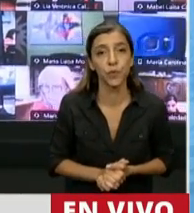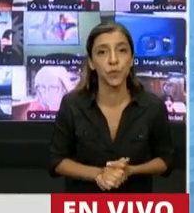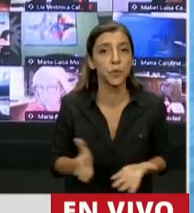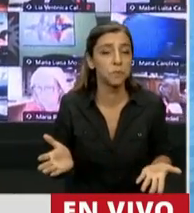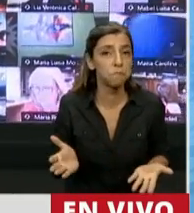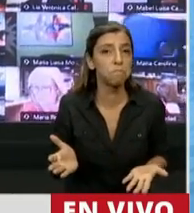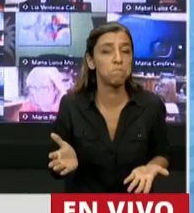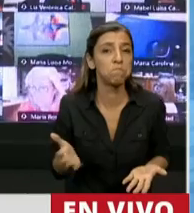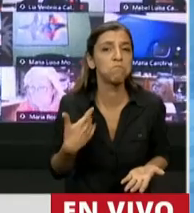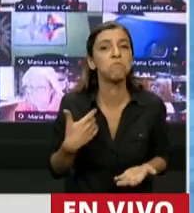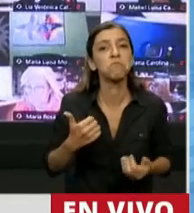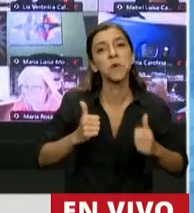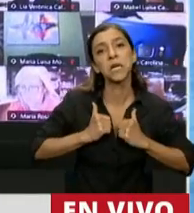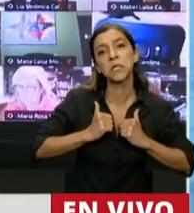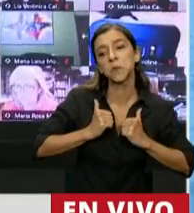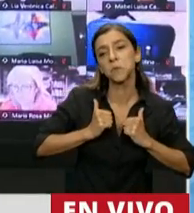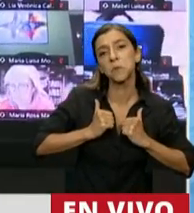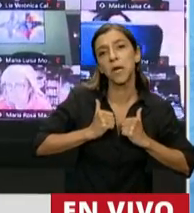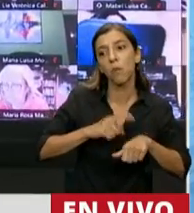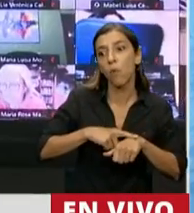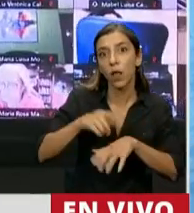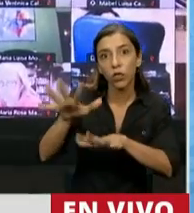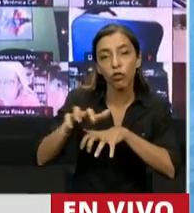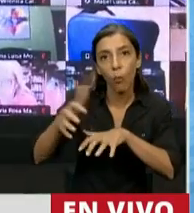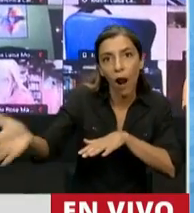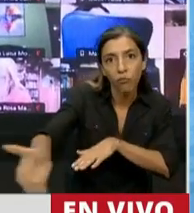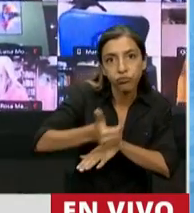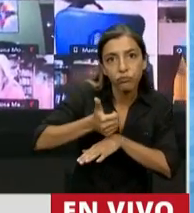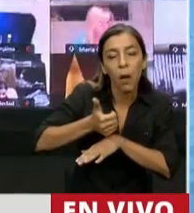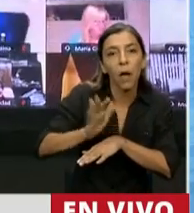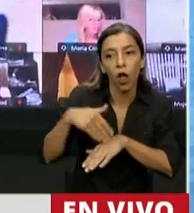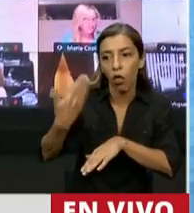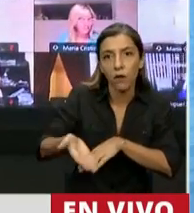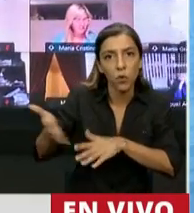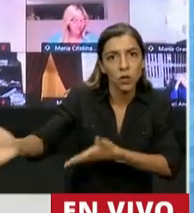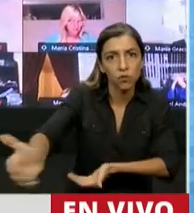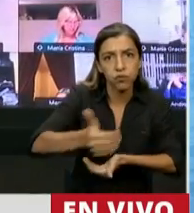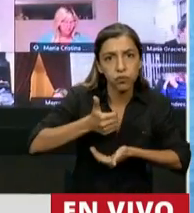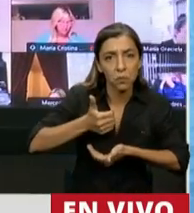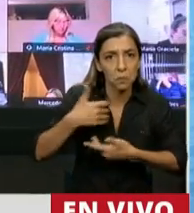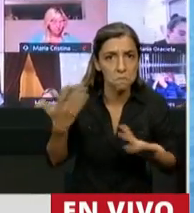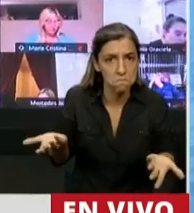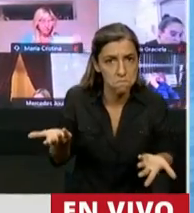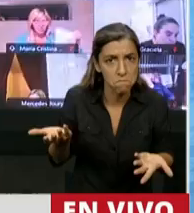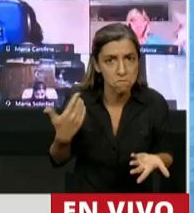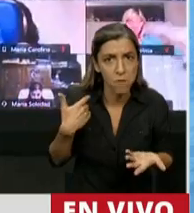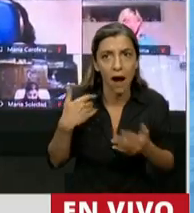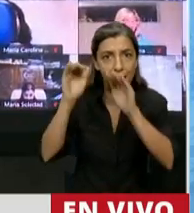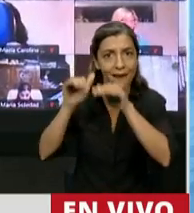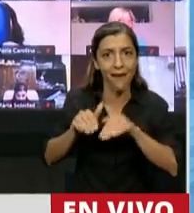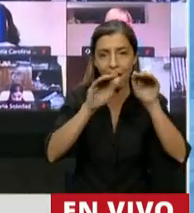espera desesperadamente la cosecha, pero mientras espera la cosecha, no actúa en cuidar esa cosecha. Entonces la verdad que no se entiende,